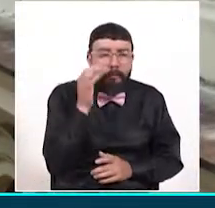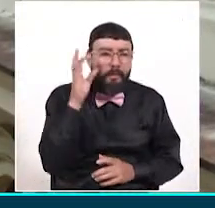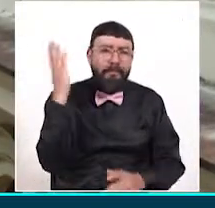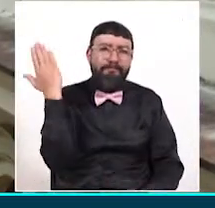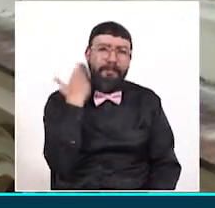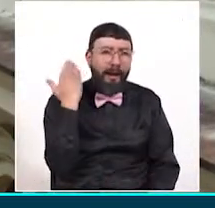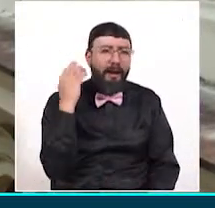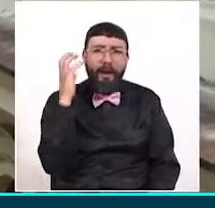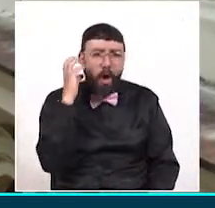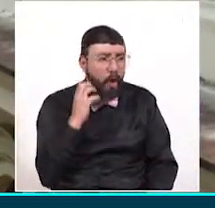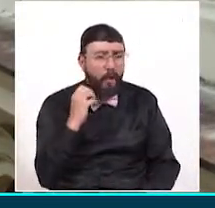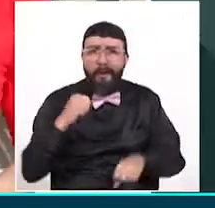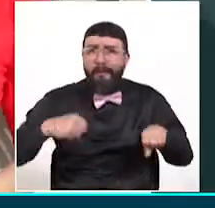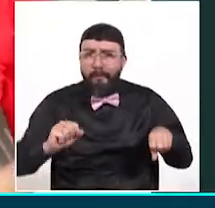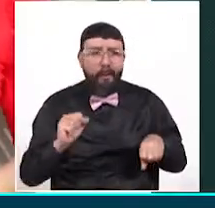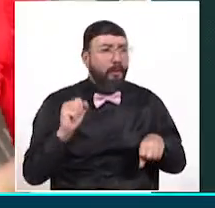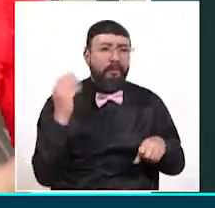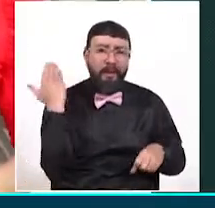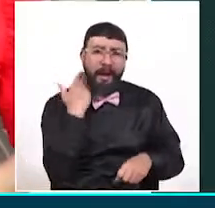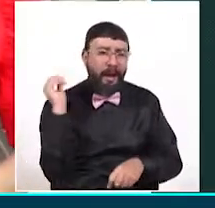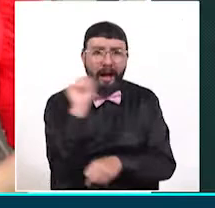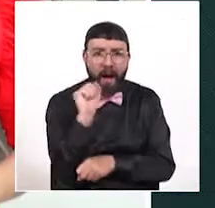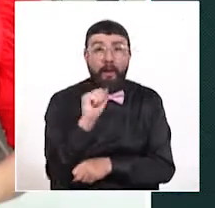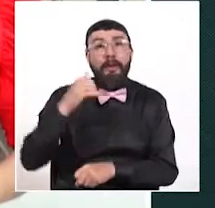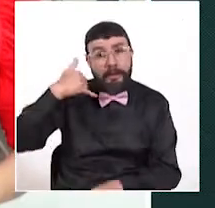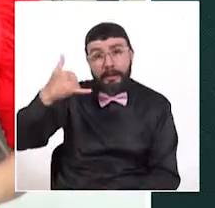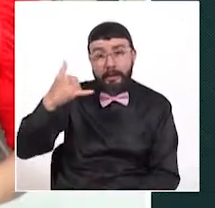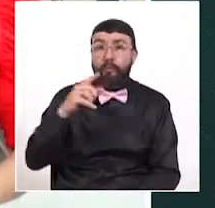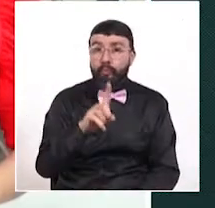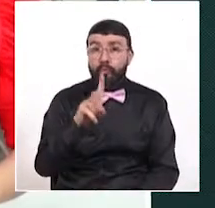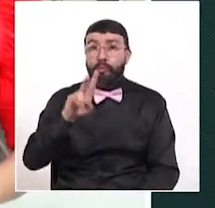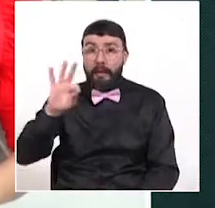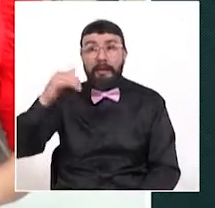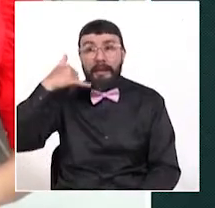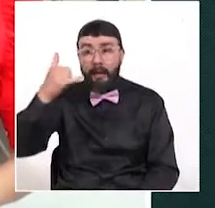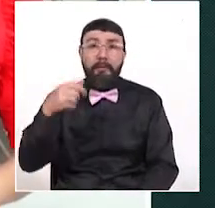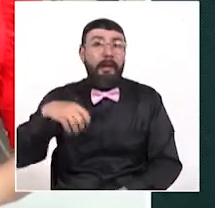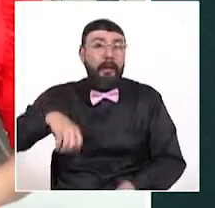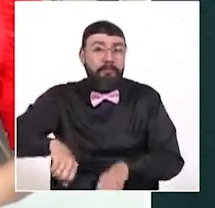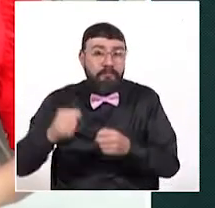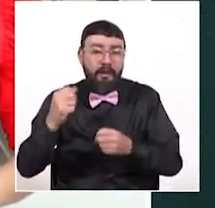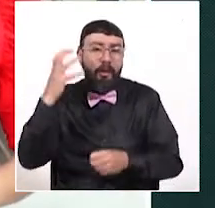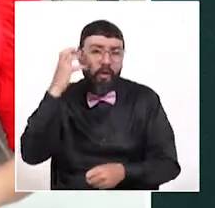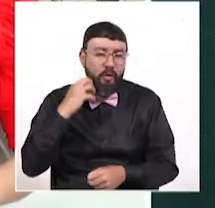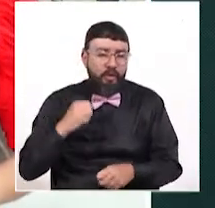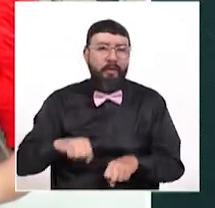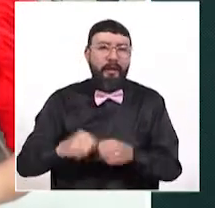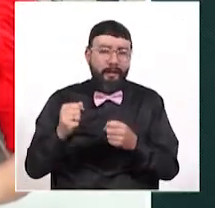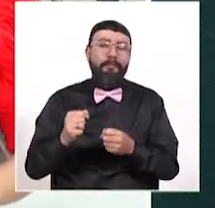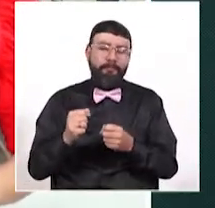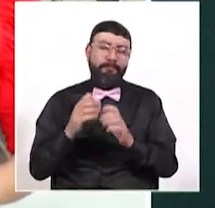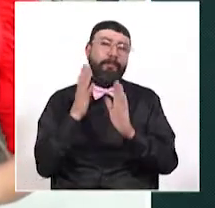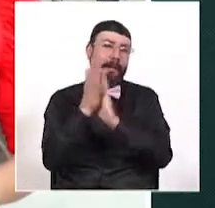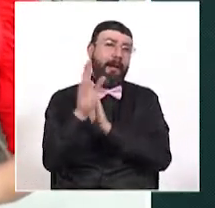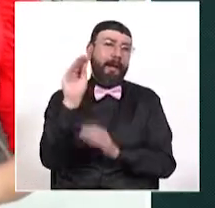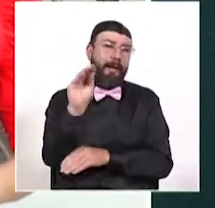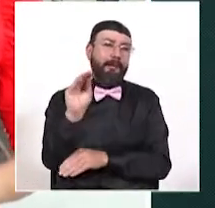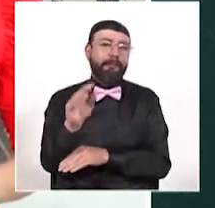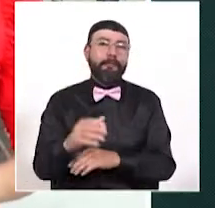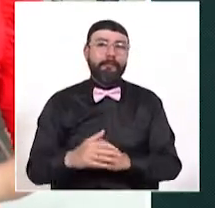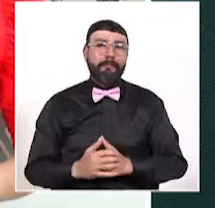víctima de hurto, lo puede denunciar a la línea de emergencia 123. Informo para Telecafe Noticias, Carolina Hurtado.